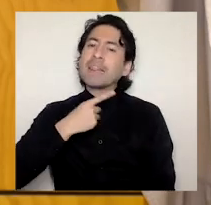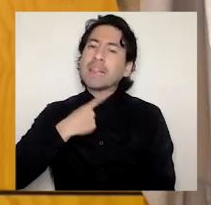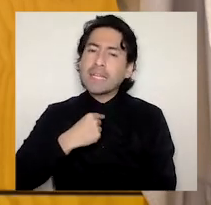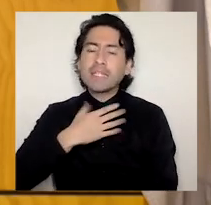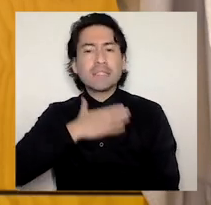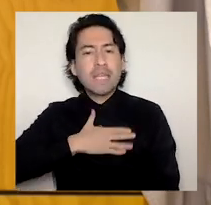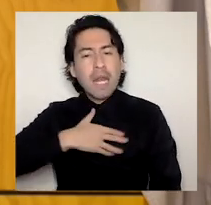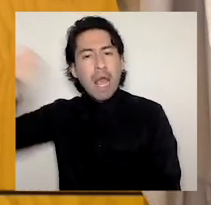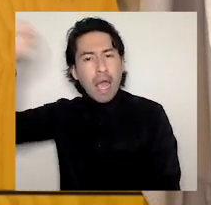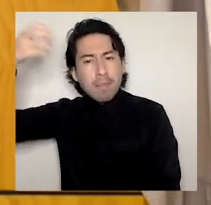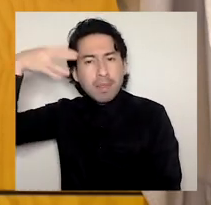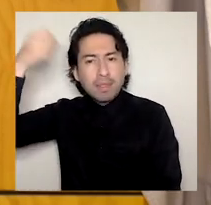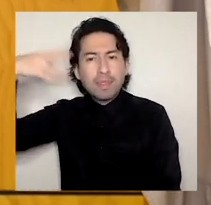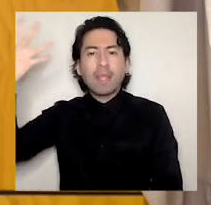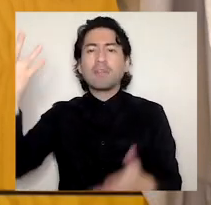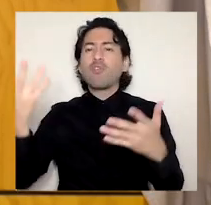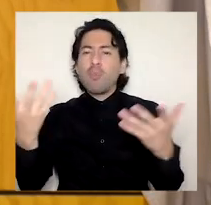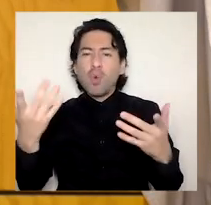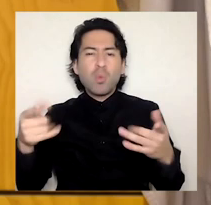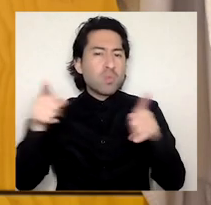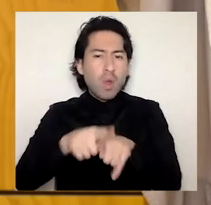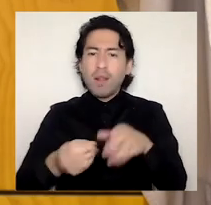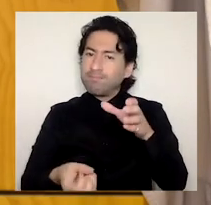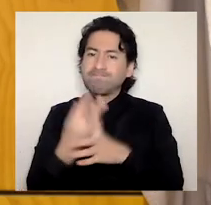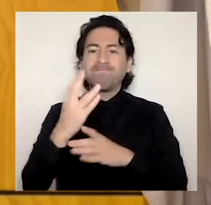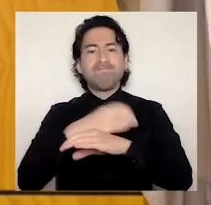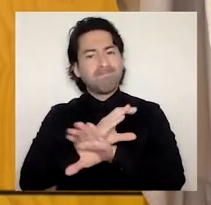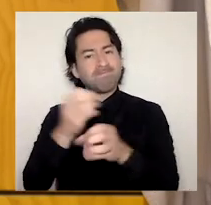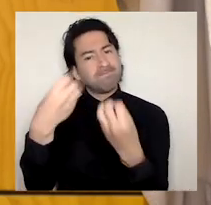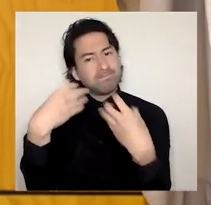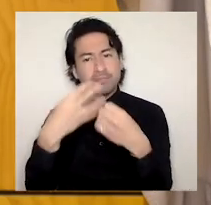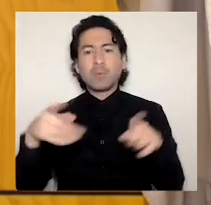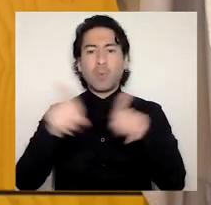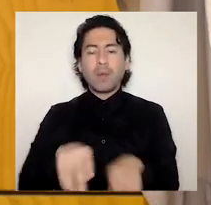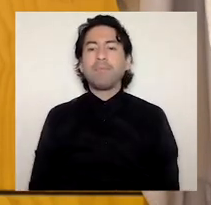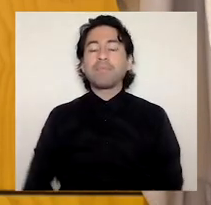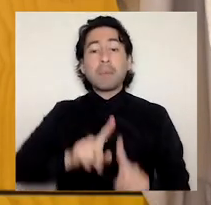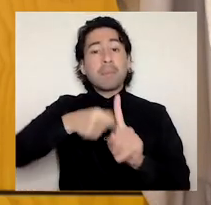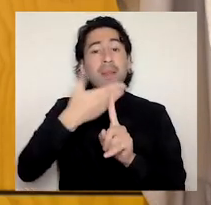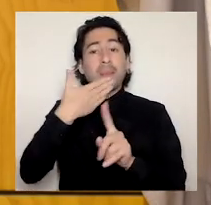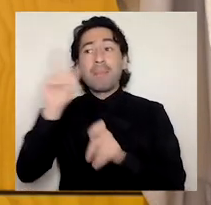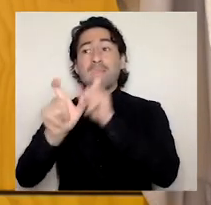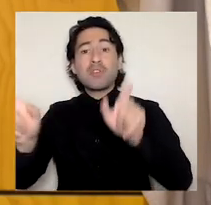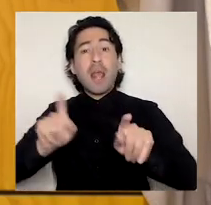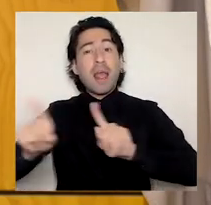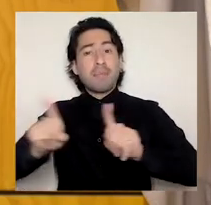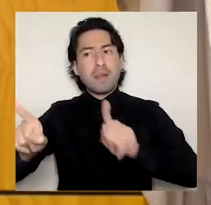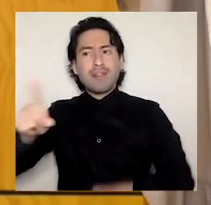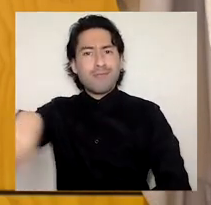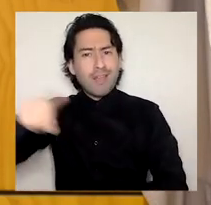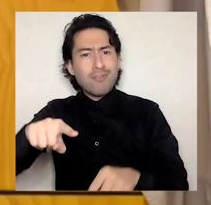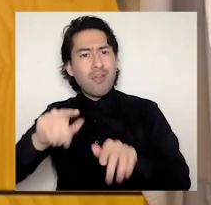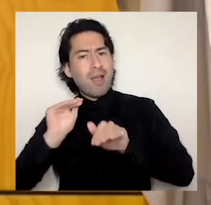aprender y formarse en esta nueva modalidad. Asimismo, al personal administrativo, que dio soporte